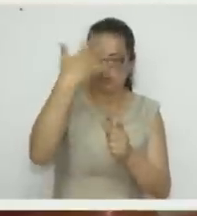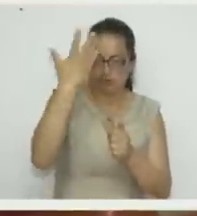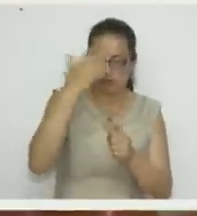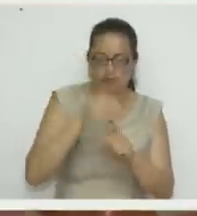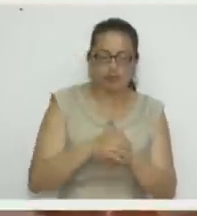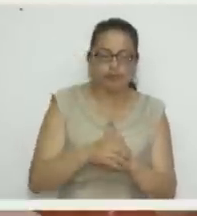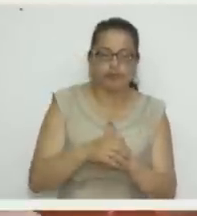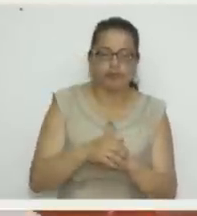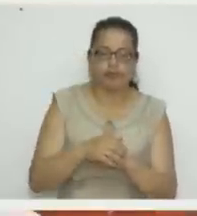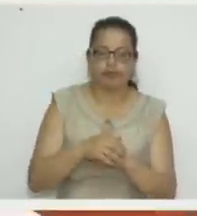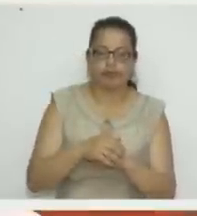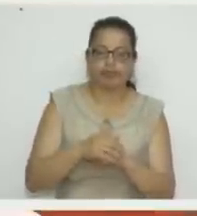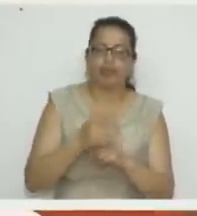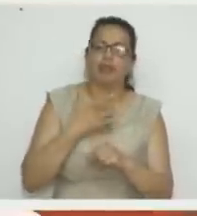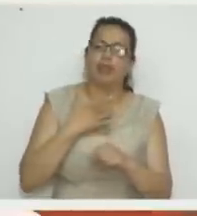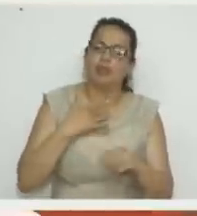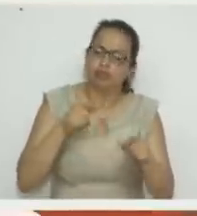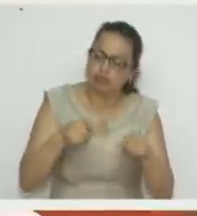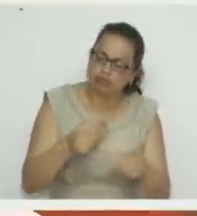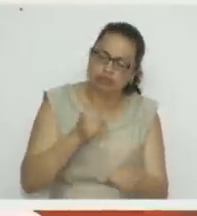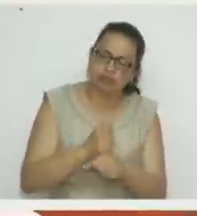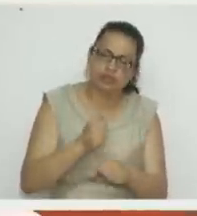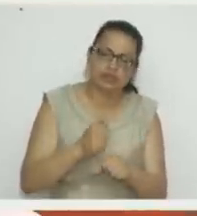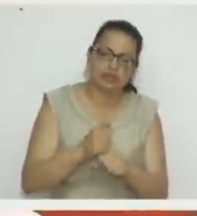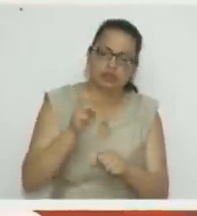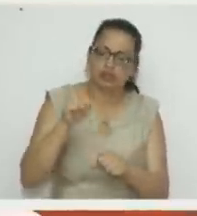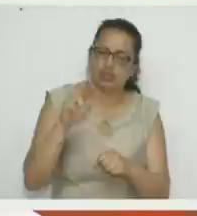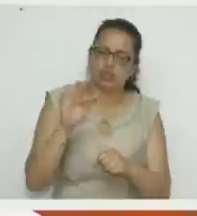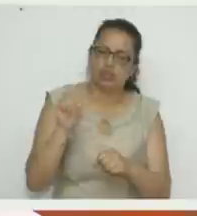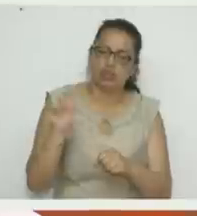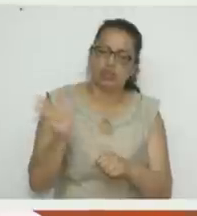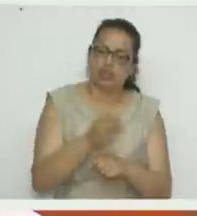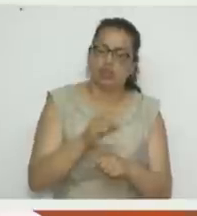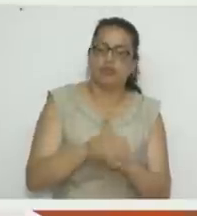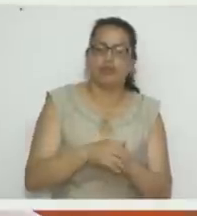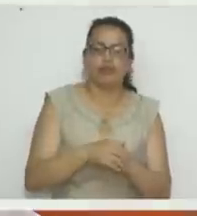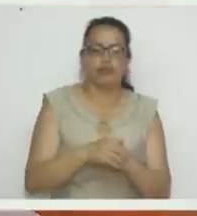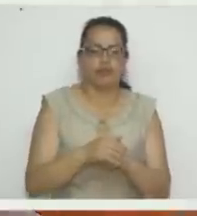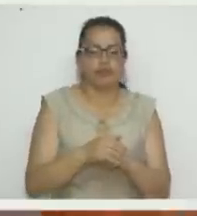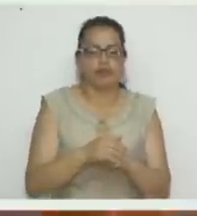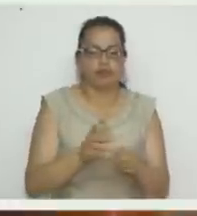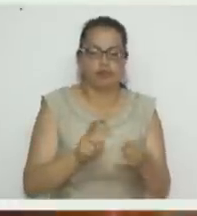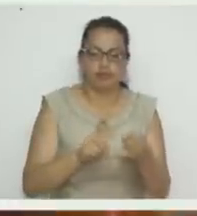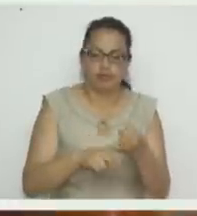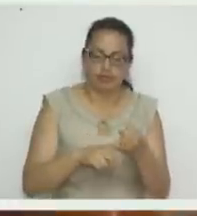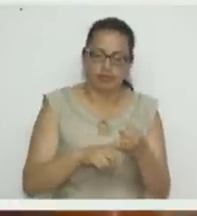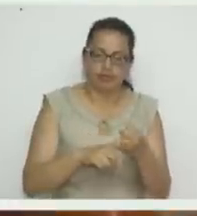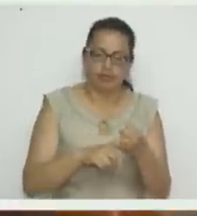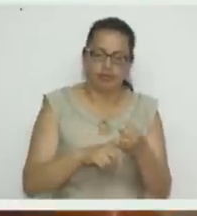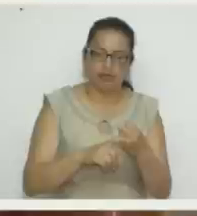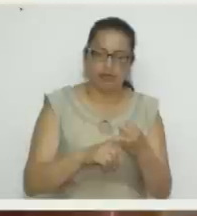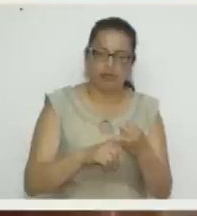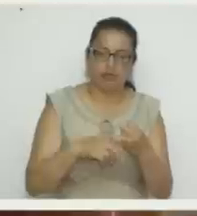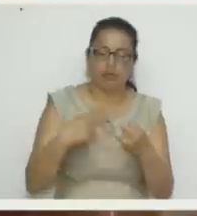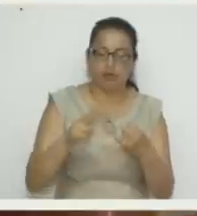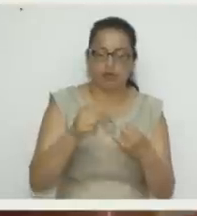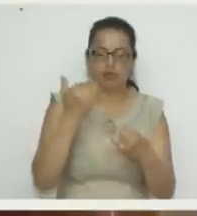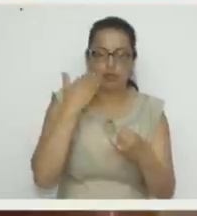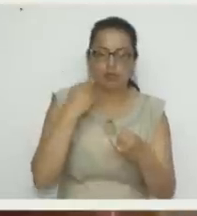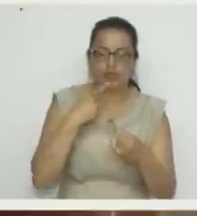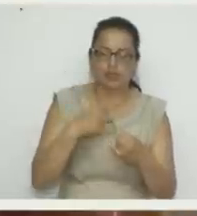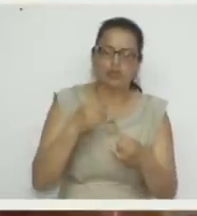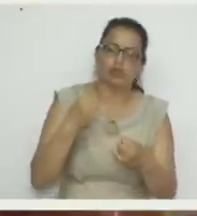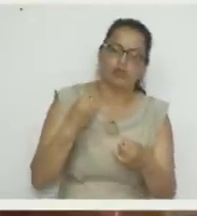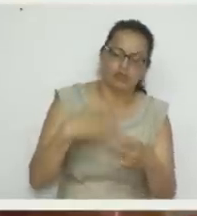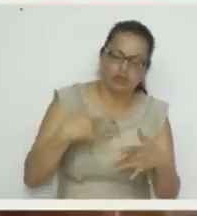tan lindos proyectos. Marta Lucía Cano nos está saludando. Bueno, Judita, adentro dice, felicitaciones, hermoso